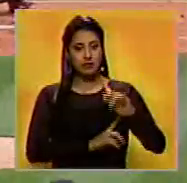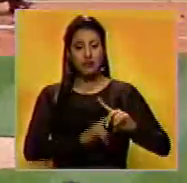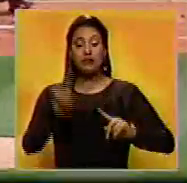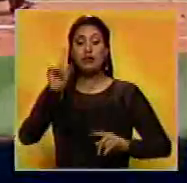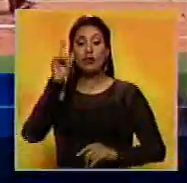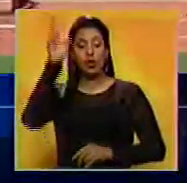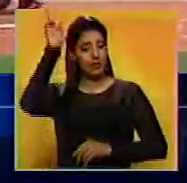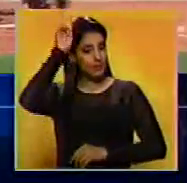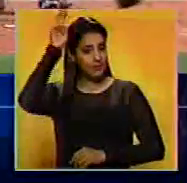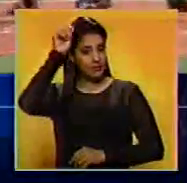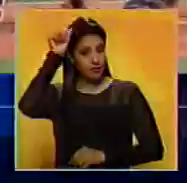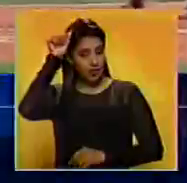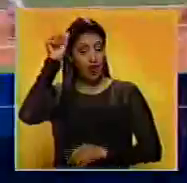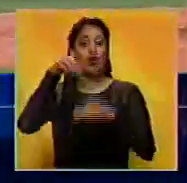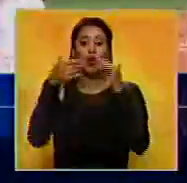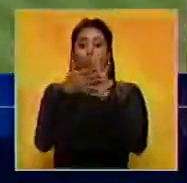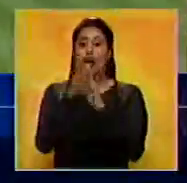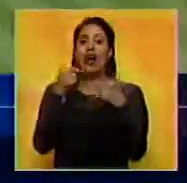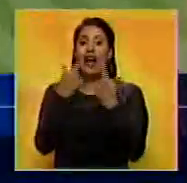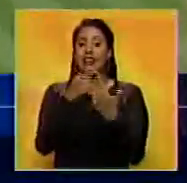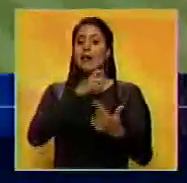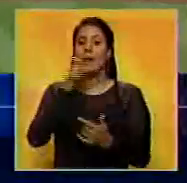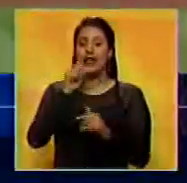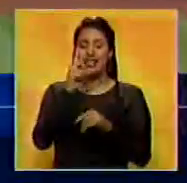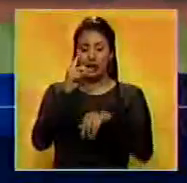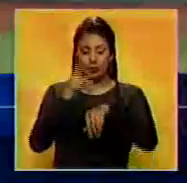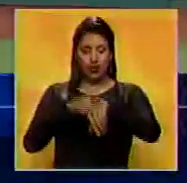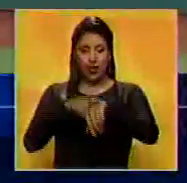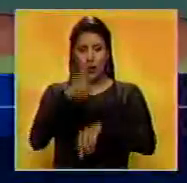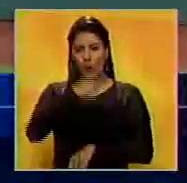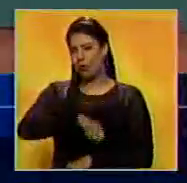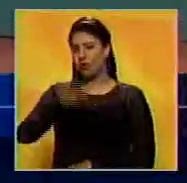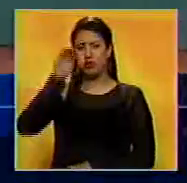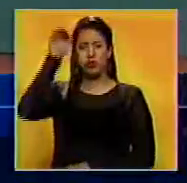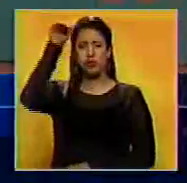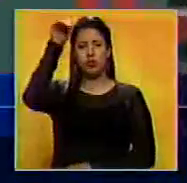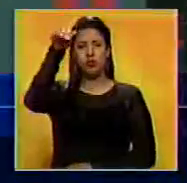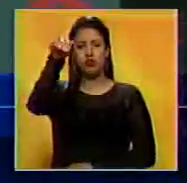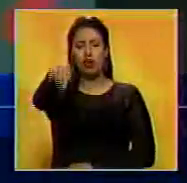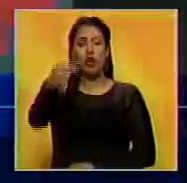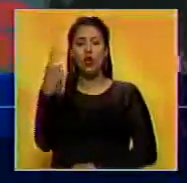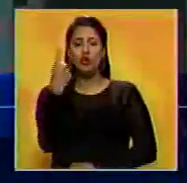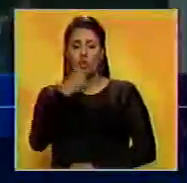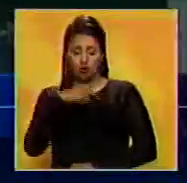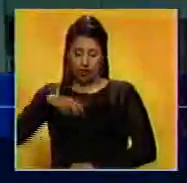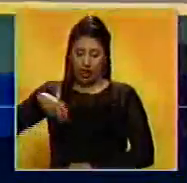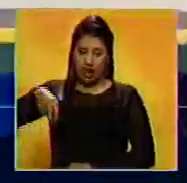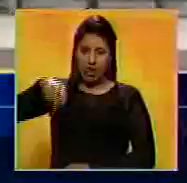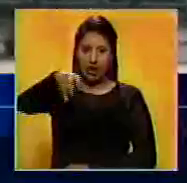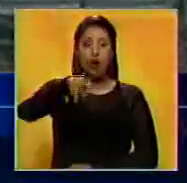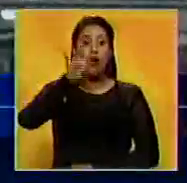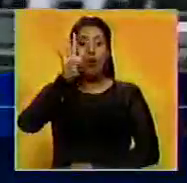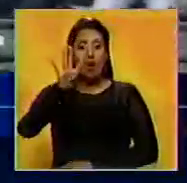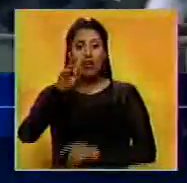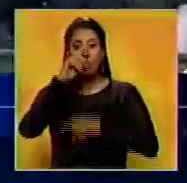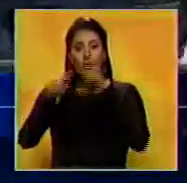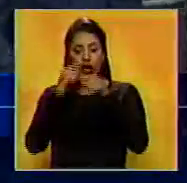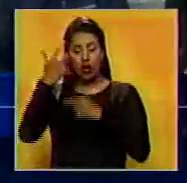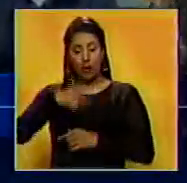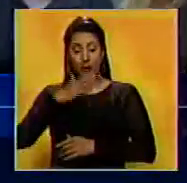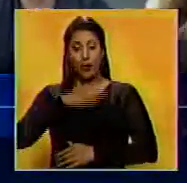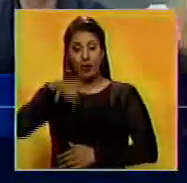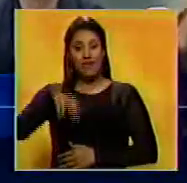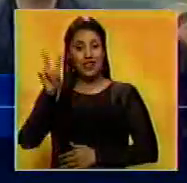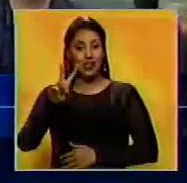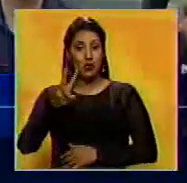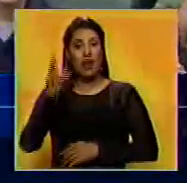Y los indios ante Astros, segundo Inning y Marvin González que conecta cuadrangular solitario por la derecha, cuarto del año para el Guayanés,